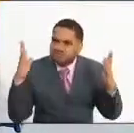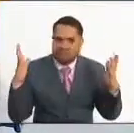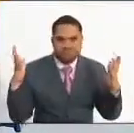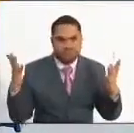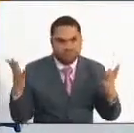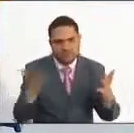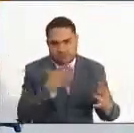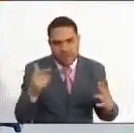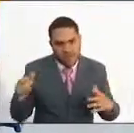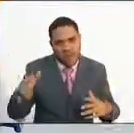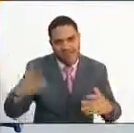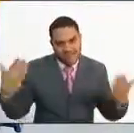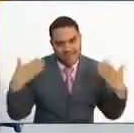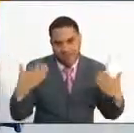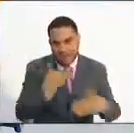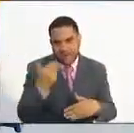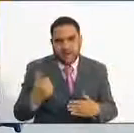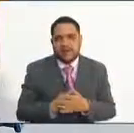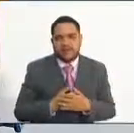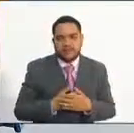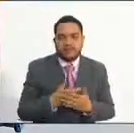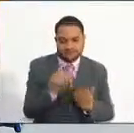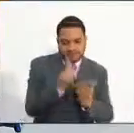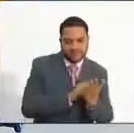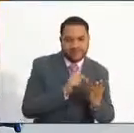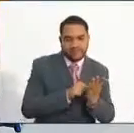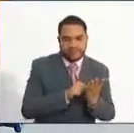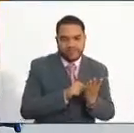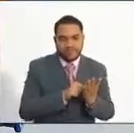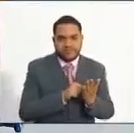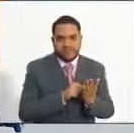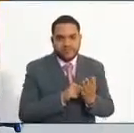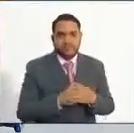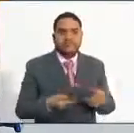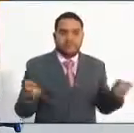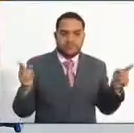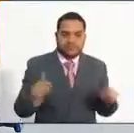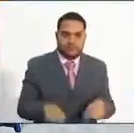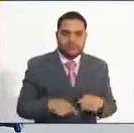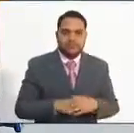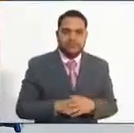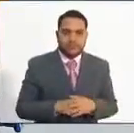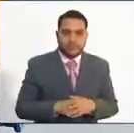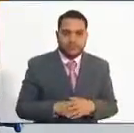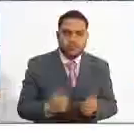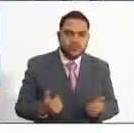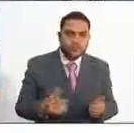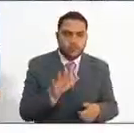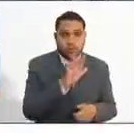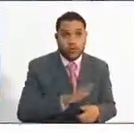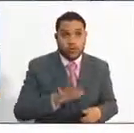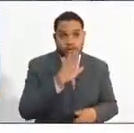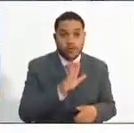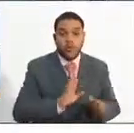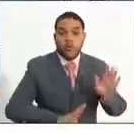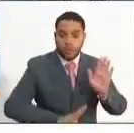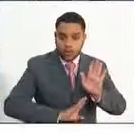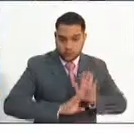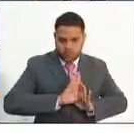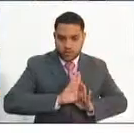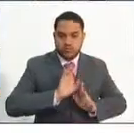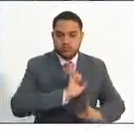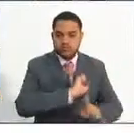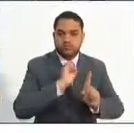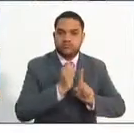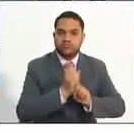estamos elaborando las listas de elegibles para publicarlas próximamente. Otra es la convocatoria del Departamento de la Prosperidad Social. Son